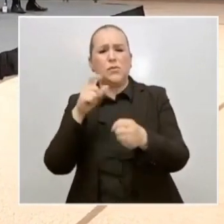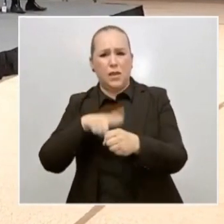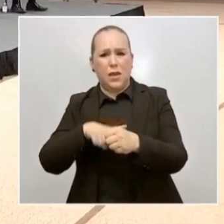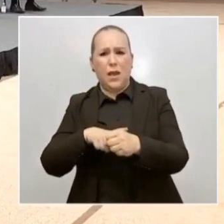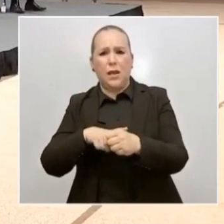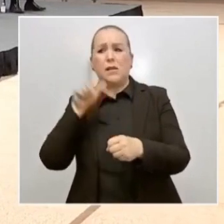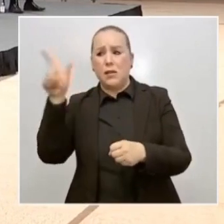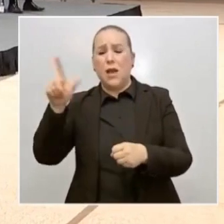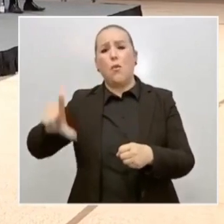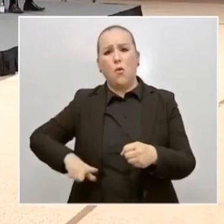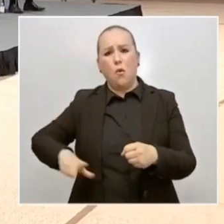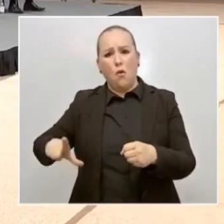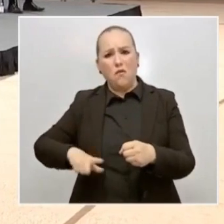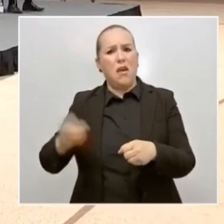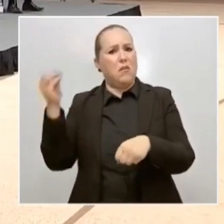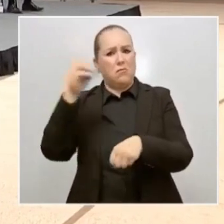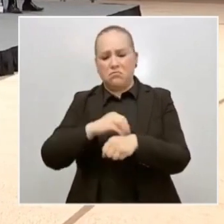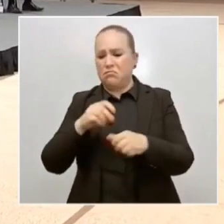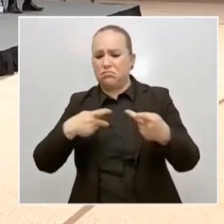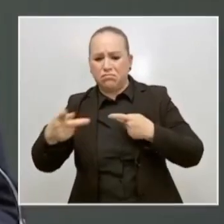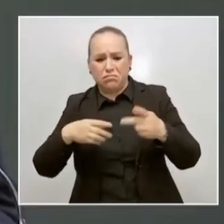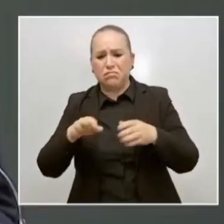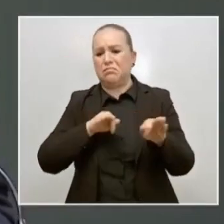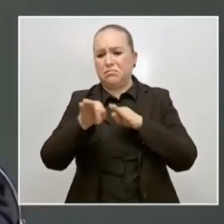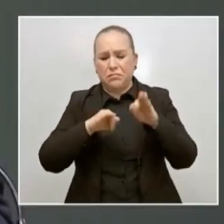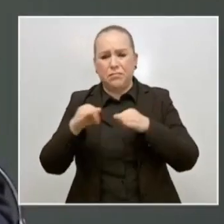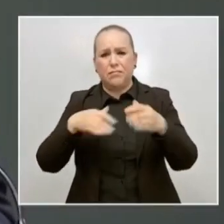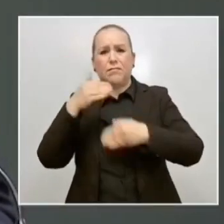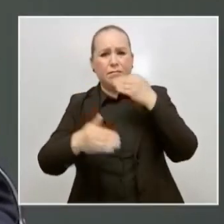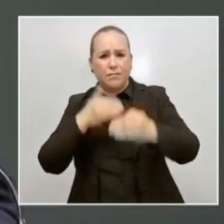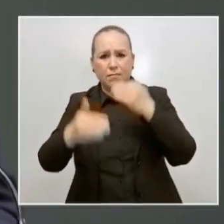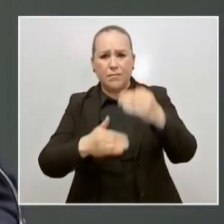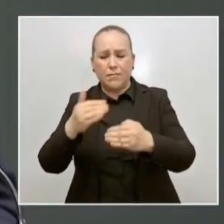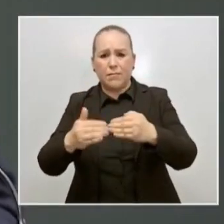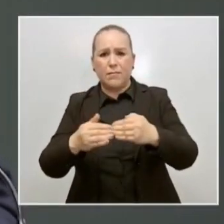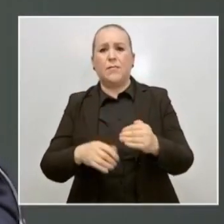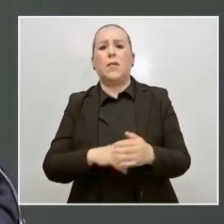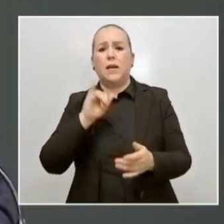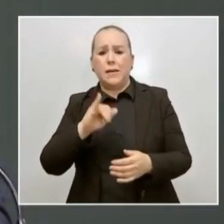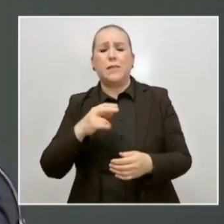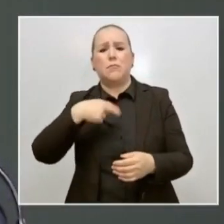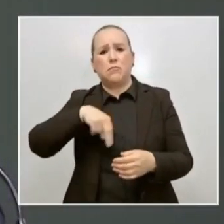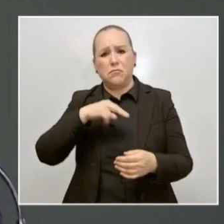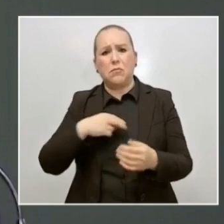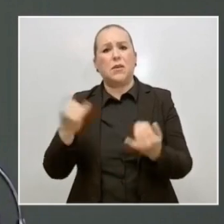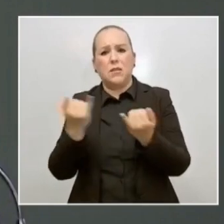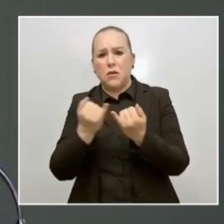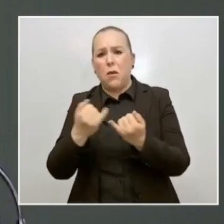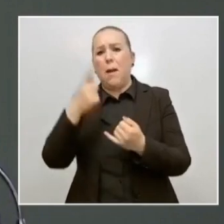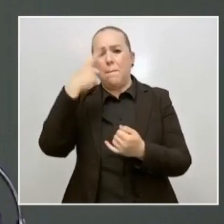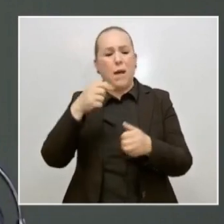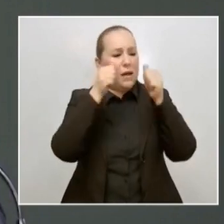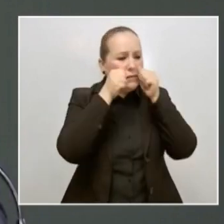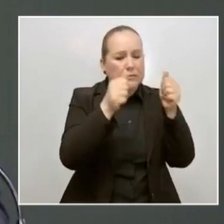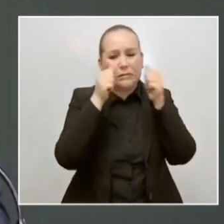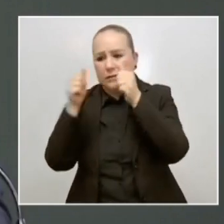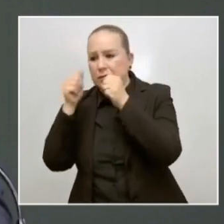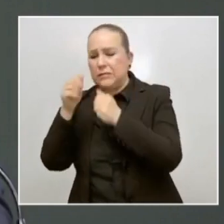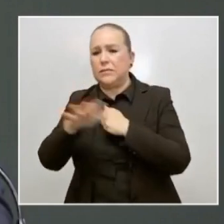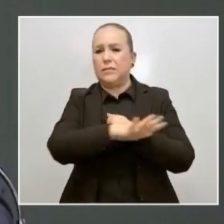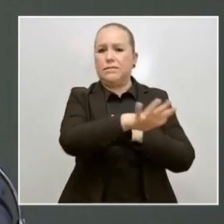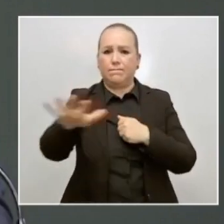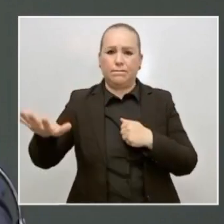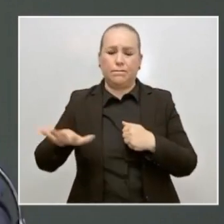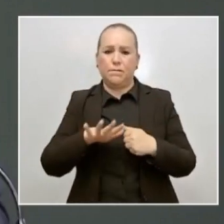en marcha y que se suman a los esfuerzos realizados por esta administración para atender a los grupos más vulnerados. Debo decir